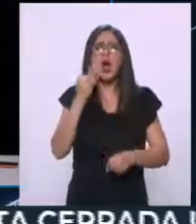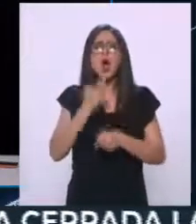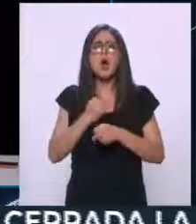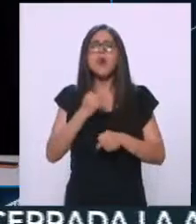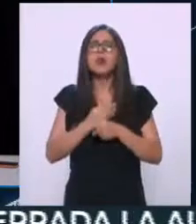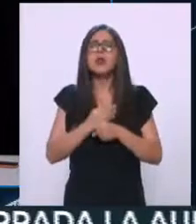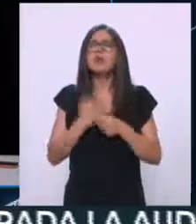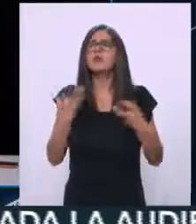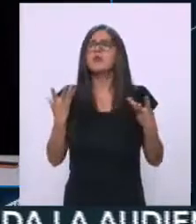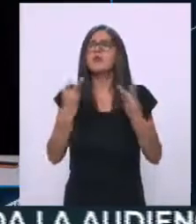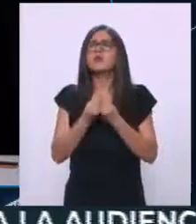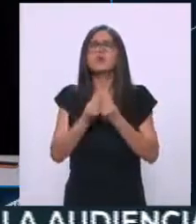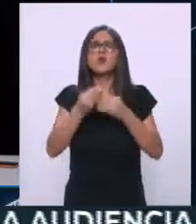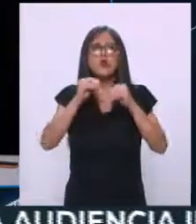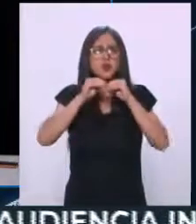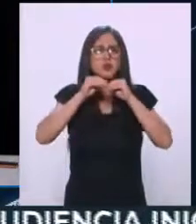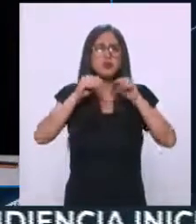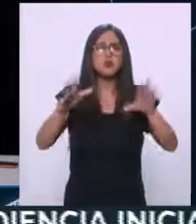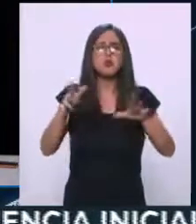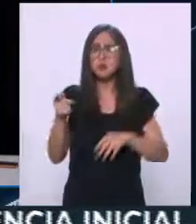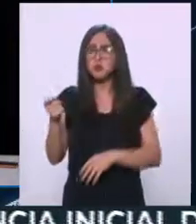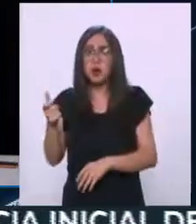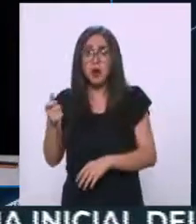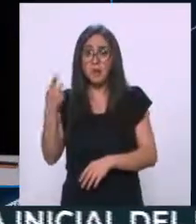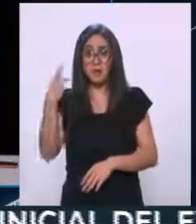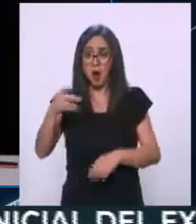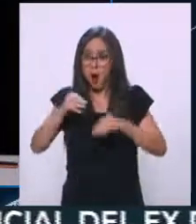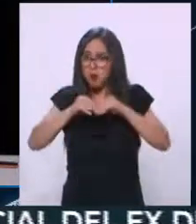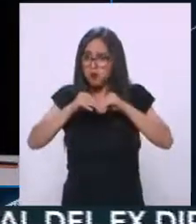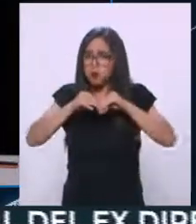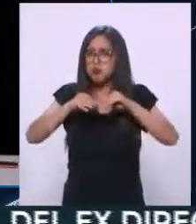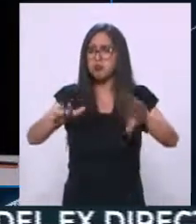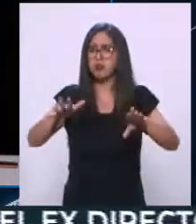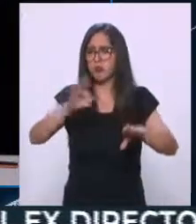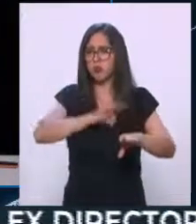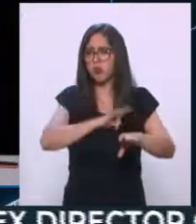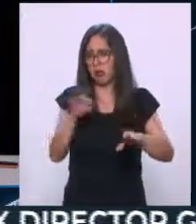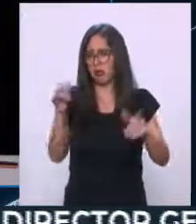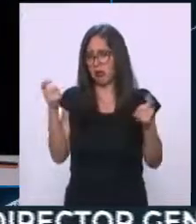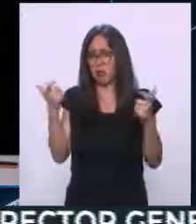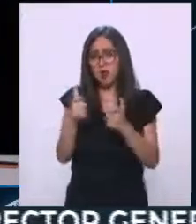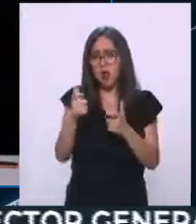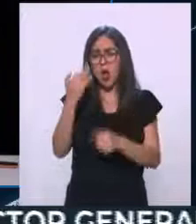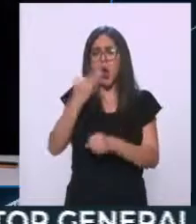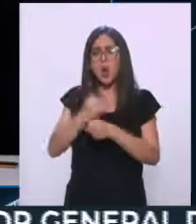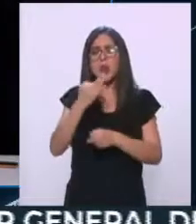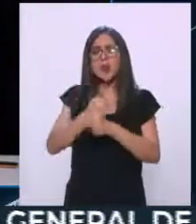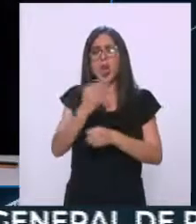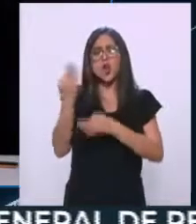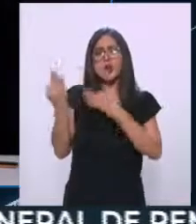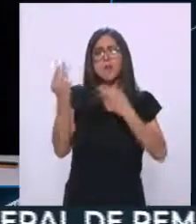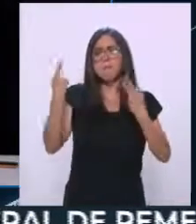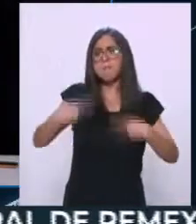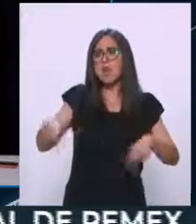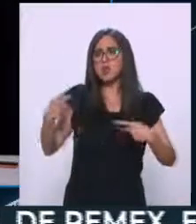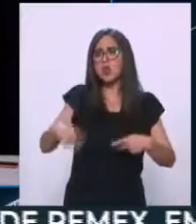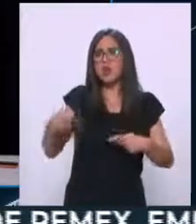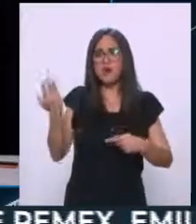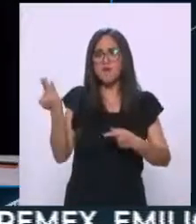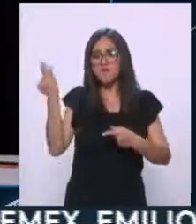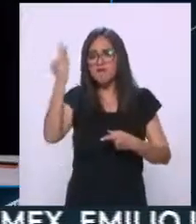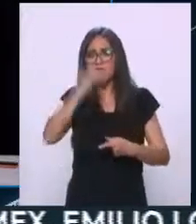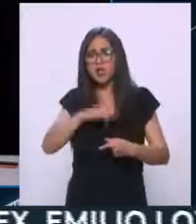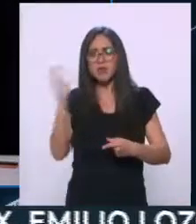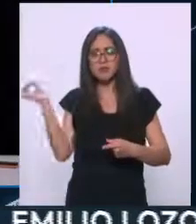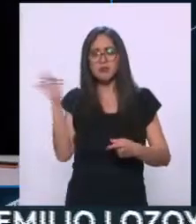debería tener una difusión orgánica que sí la tiene, pero en menor porcentaje ya hay más bots difundiendo este mensaje, por lo que